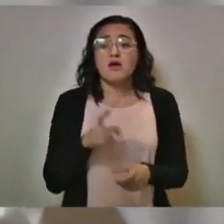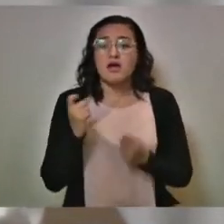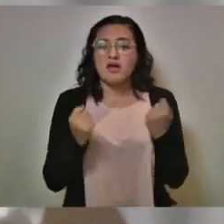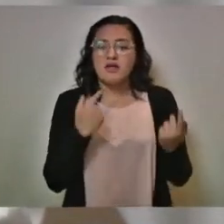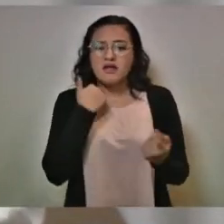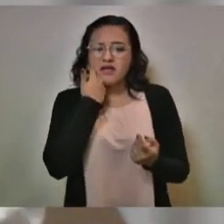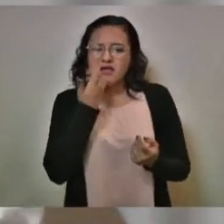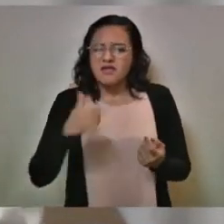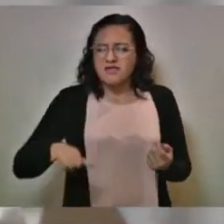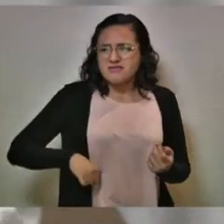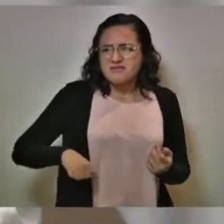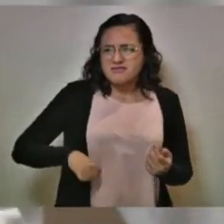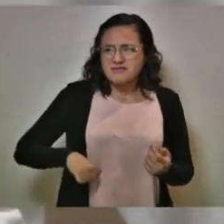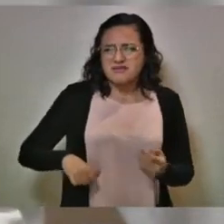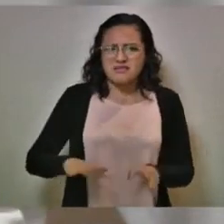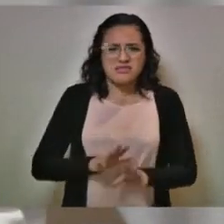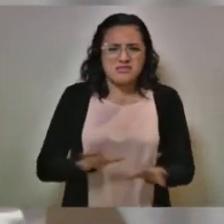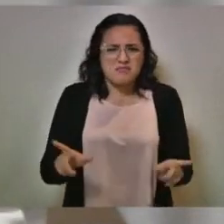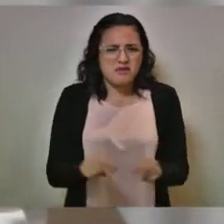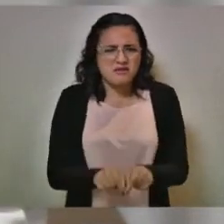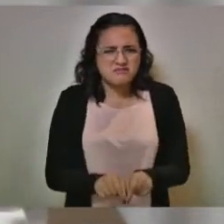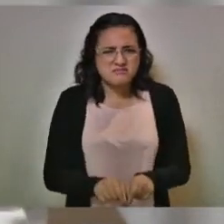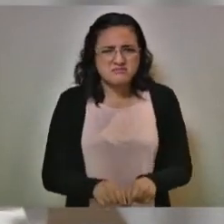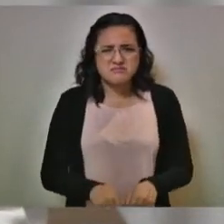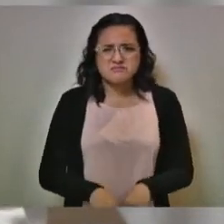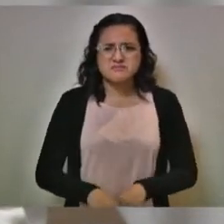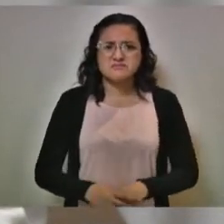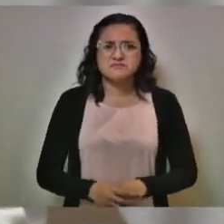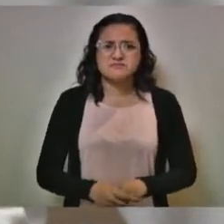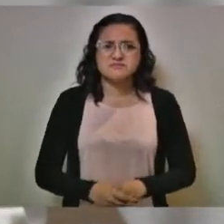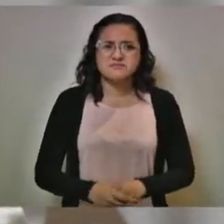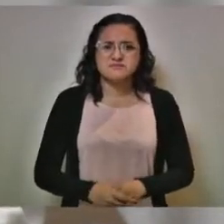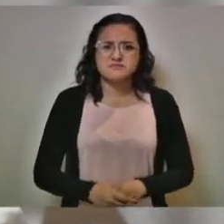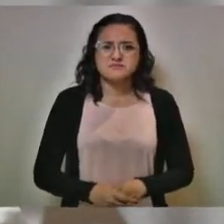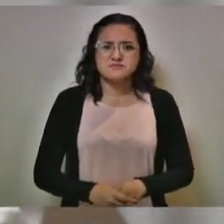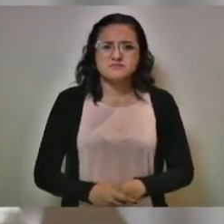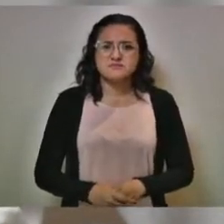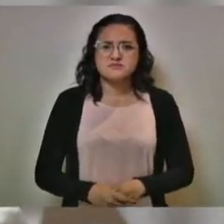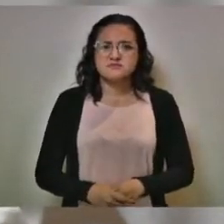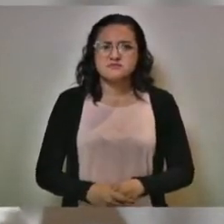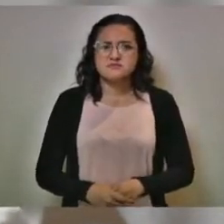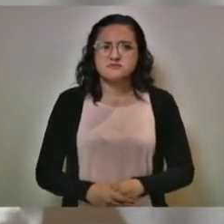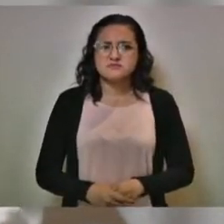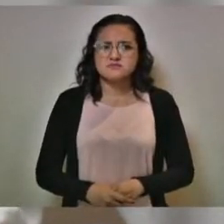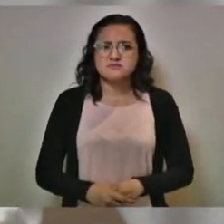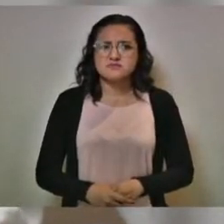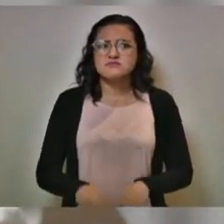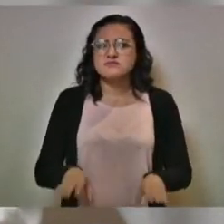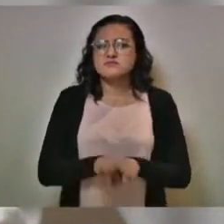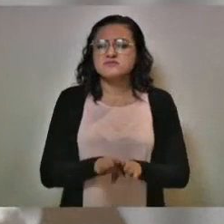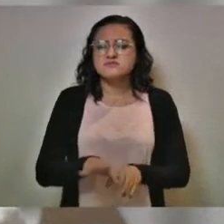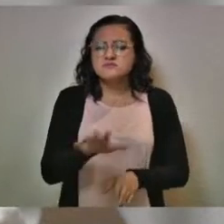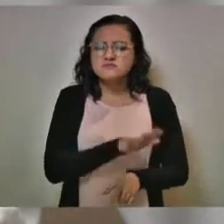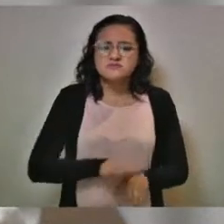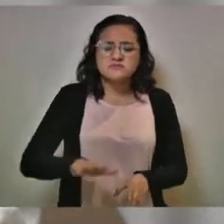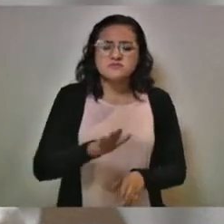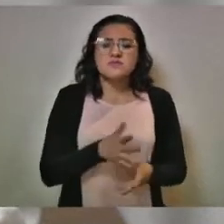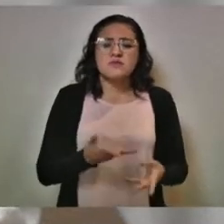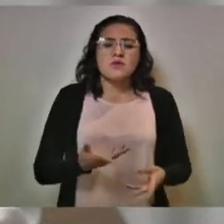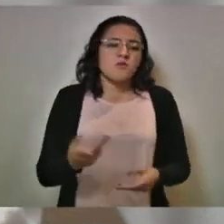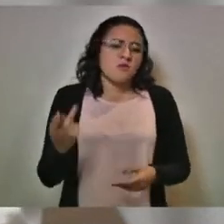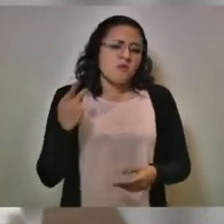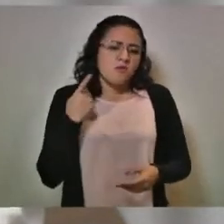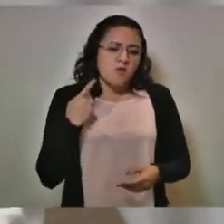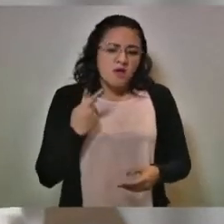se han beneficiado de momentos políticos y sociales